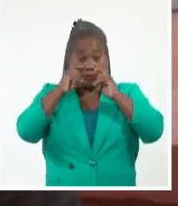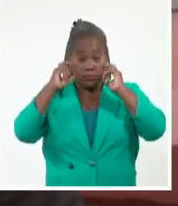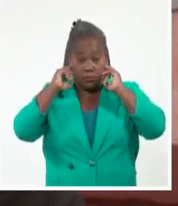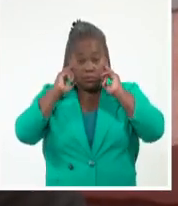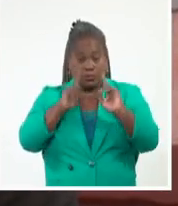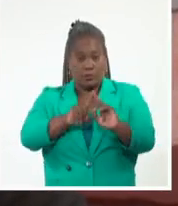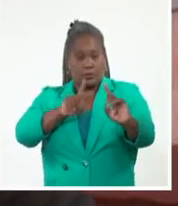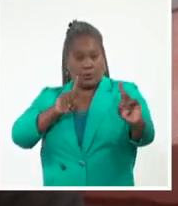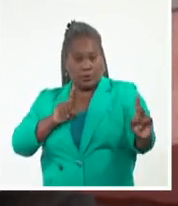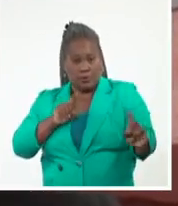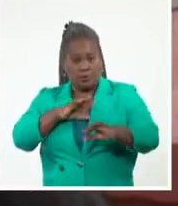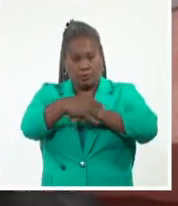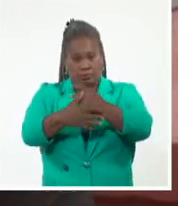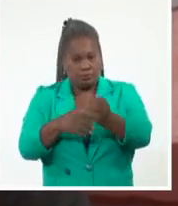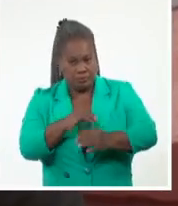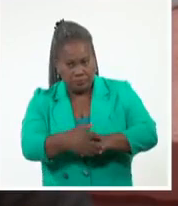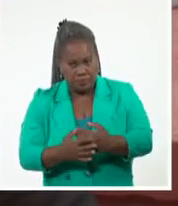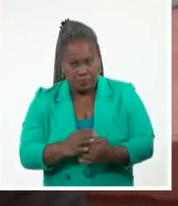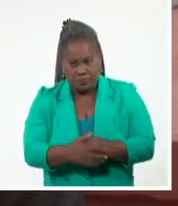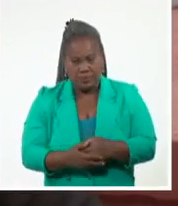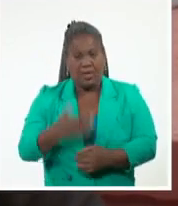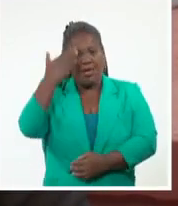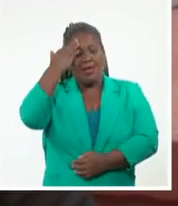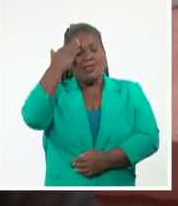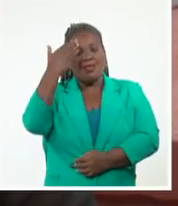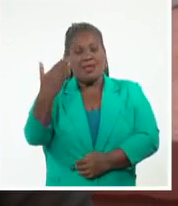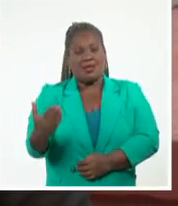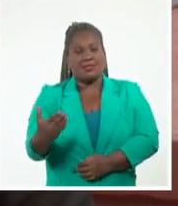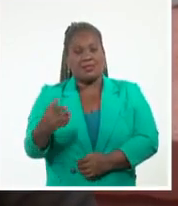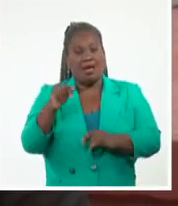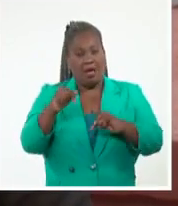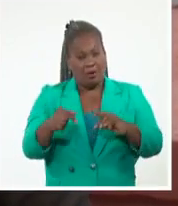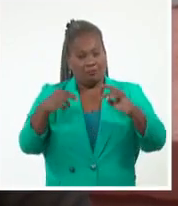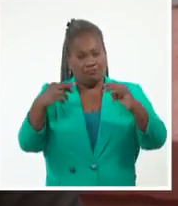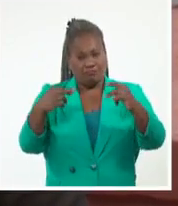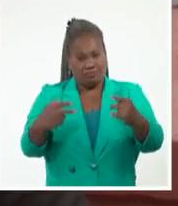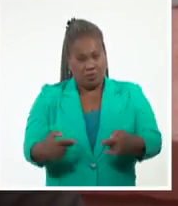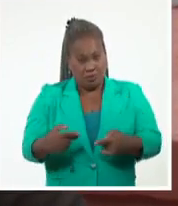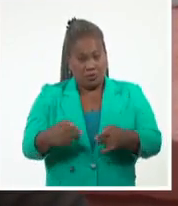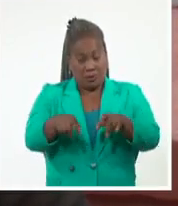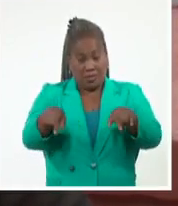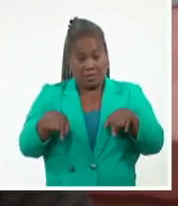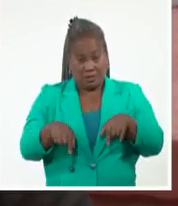los tiempos que estamos viviendo. Muchas gracias. Ahora devuelvo la señal a los estudios. Muy buenas tardes.